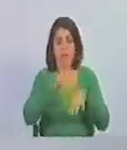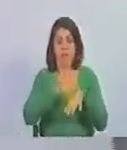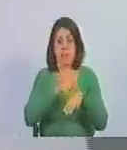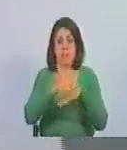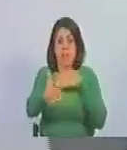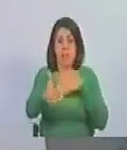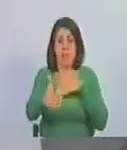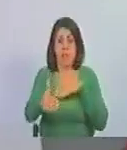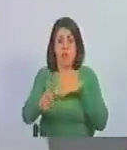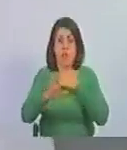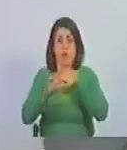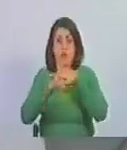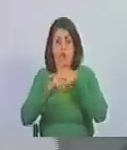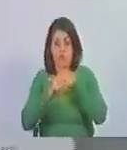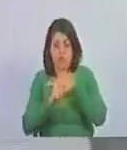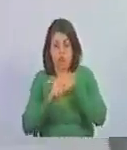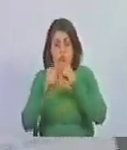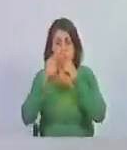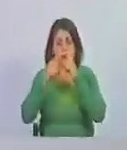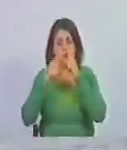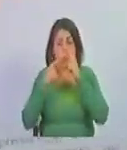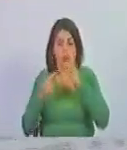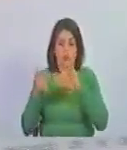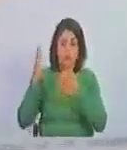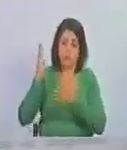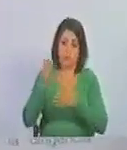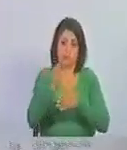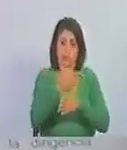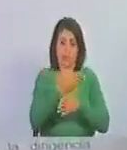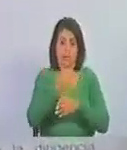dominio y este señor